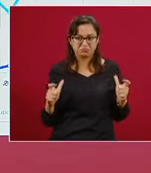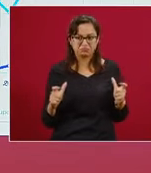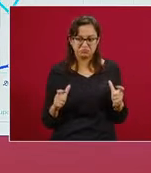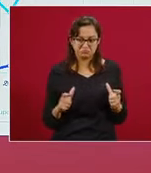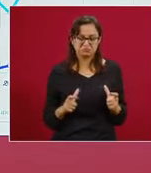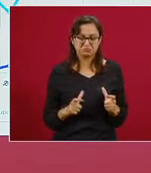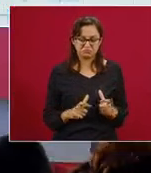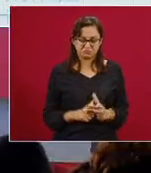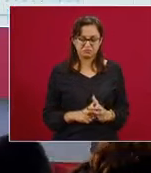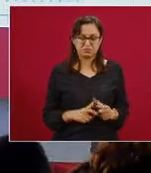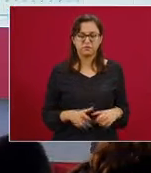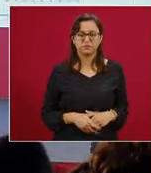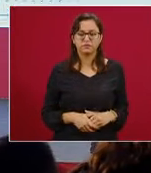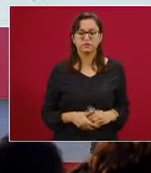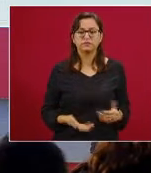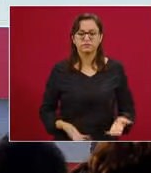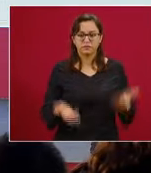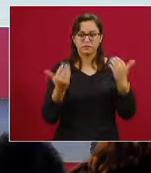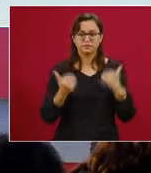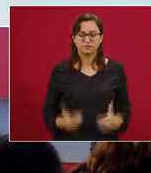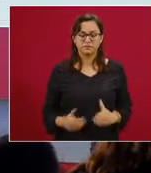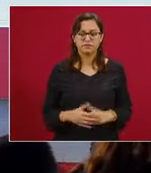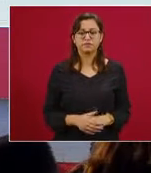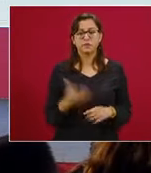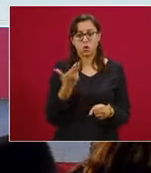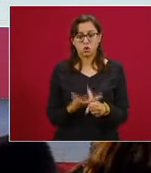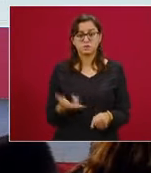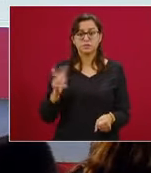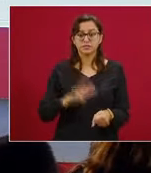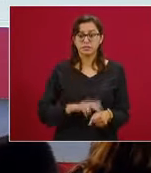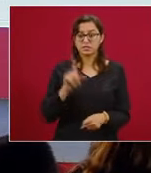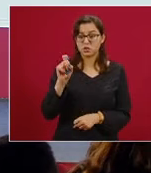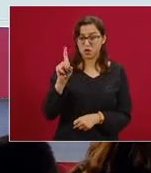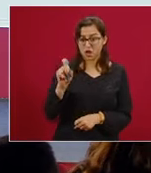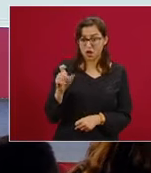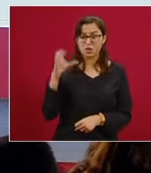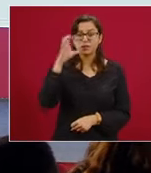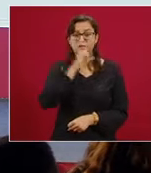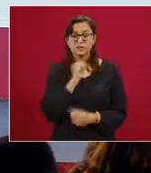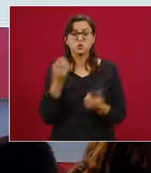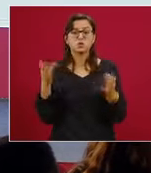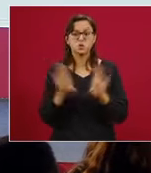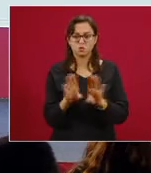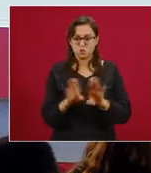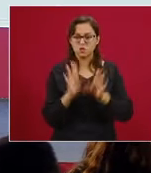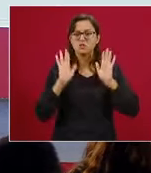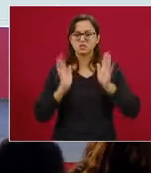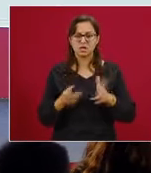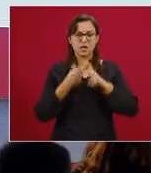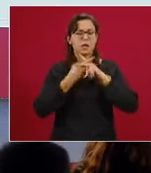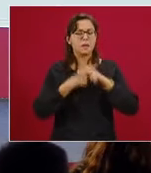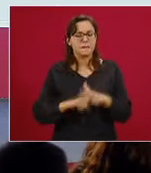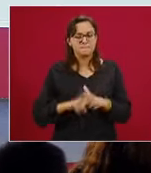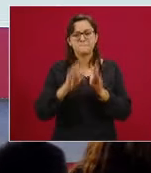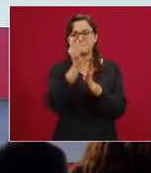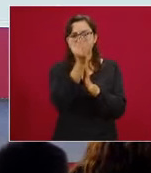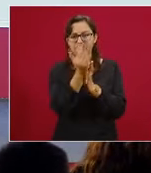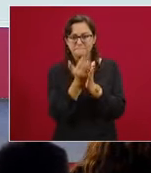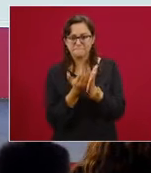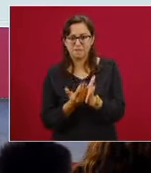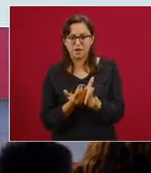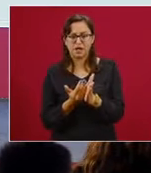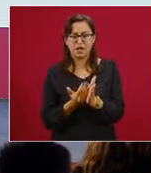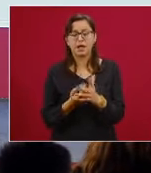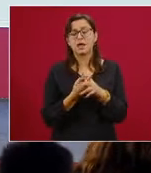intensidad importante. La siguiente. La hospitalización en Aguascalientes empezó a reducirse, la hospitalización por COVID, a partir